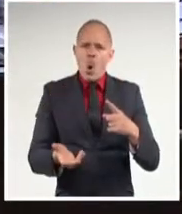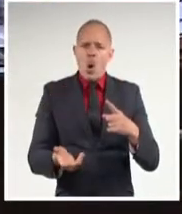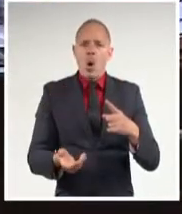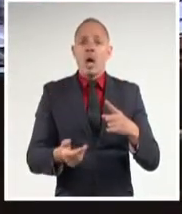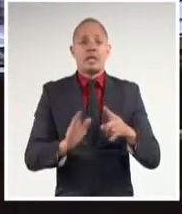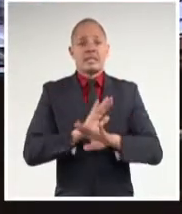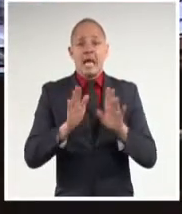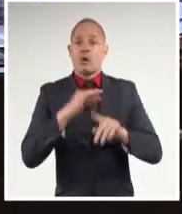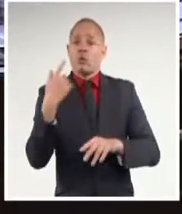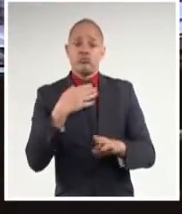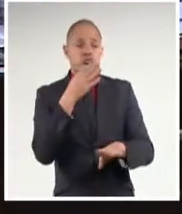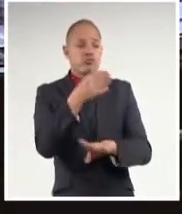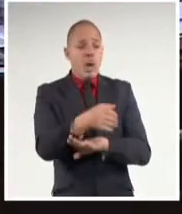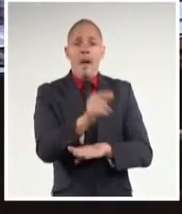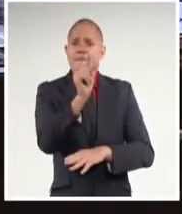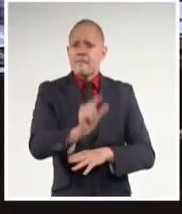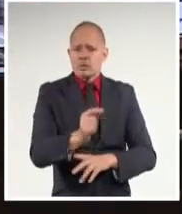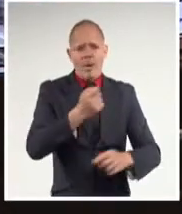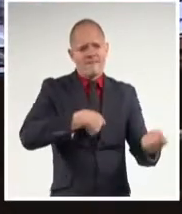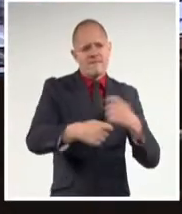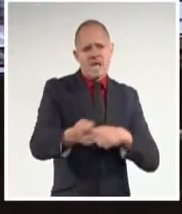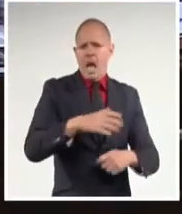productores y todos los comercializadores